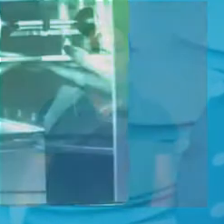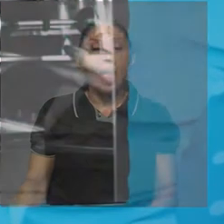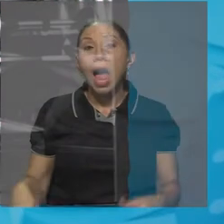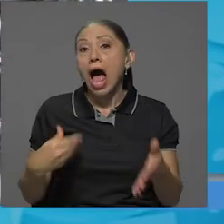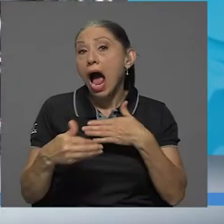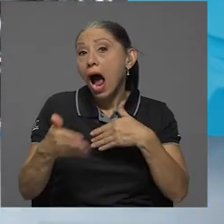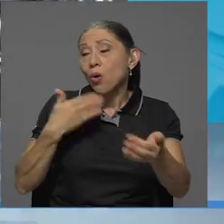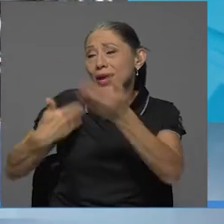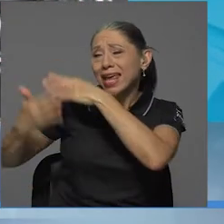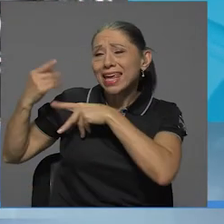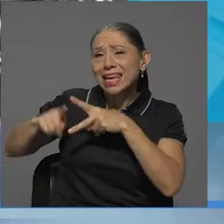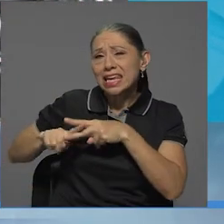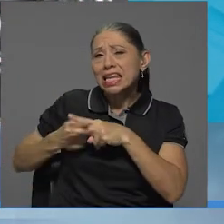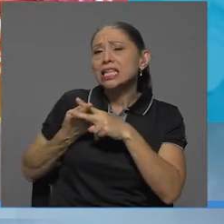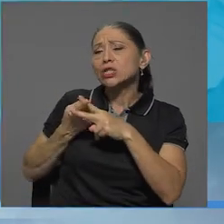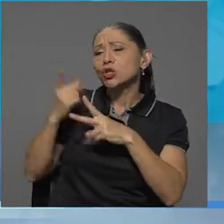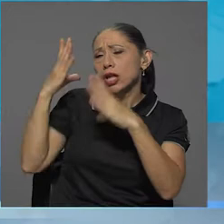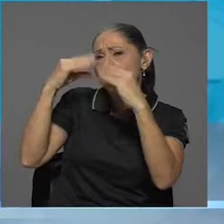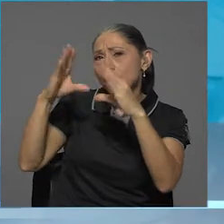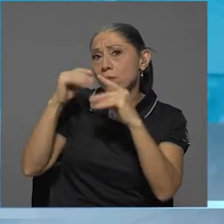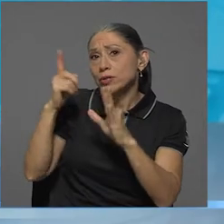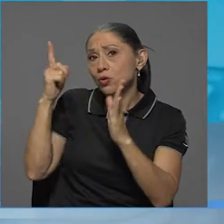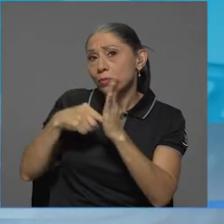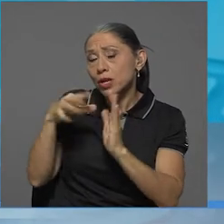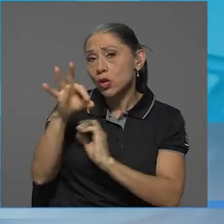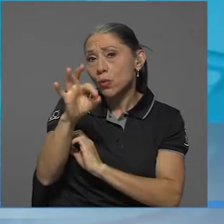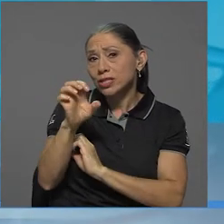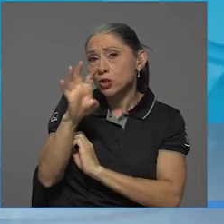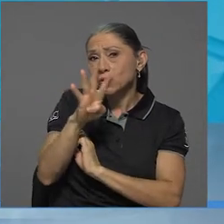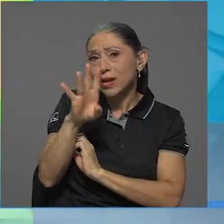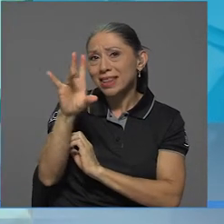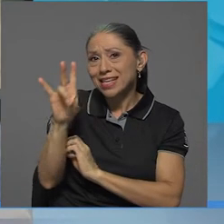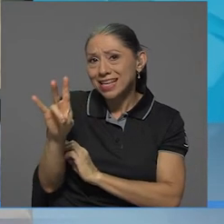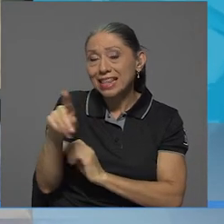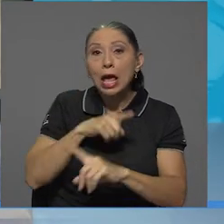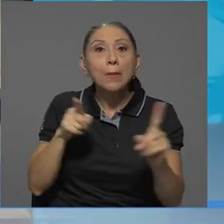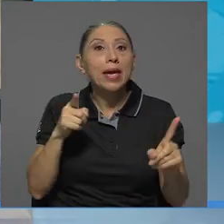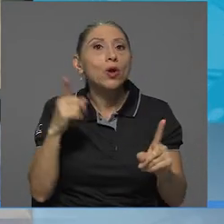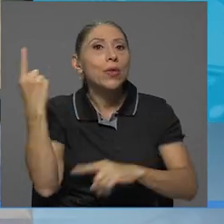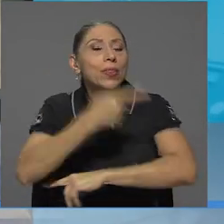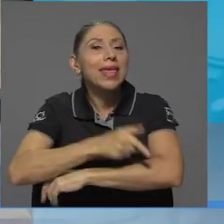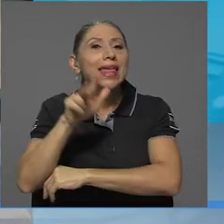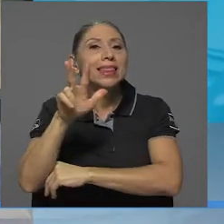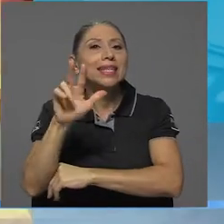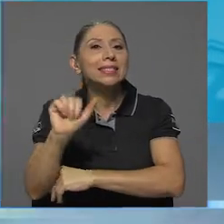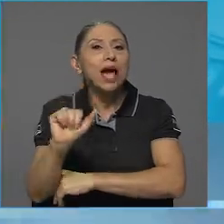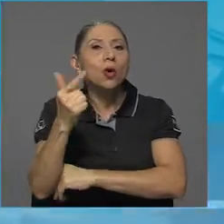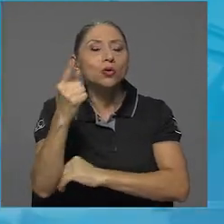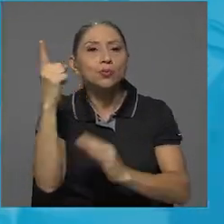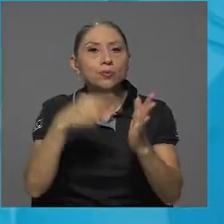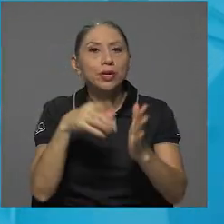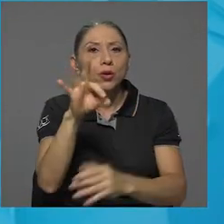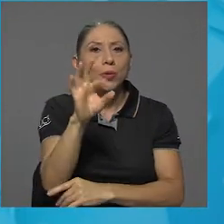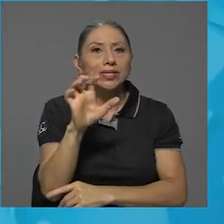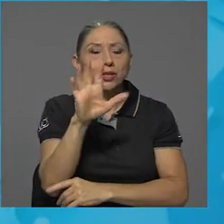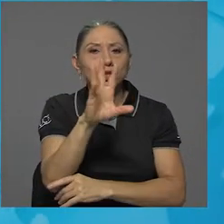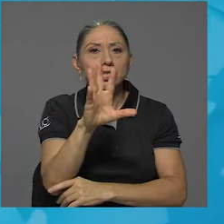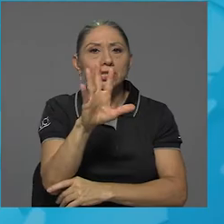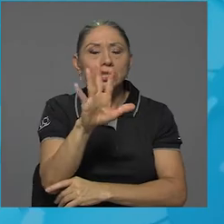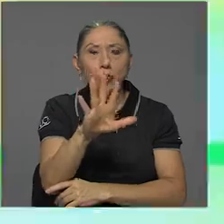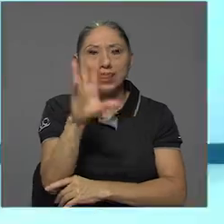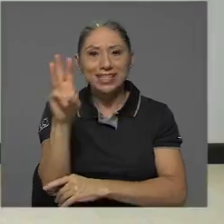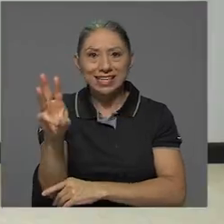Aunque sus inicios datan de 1947, fue el 3 de agosto de 1956 que la